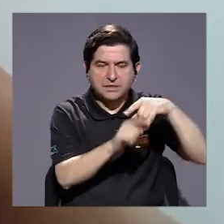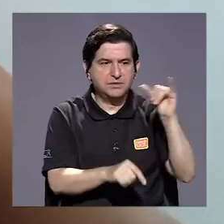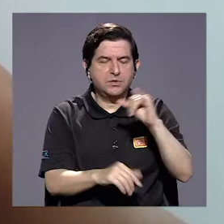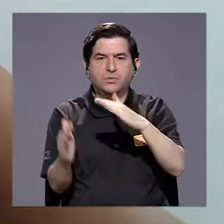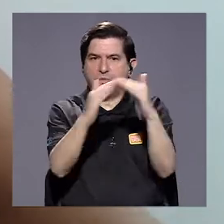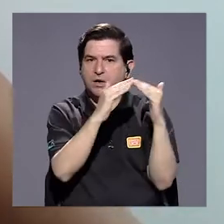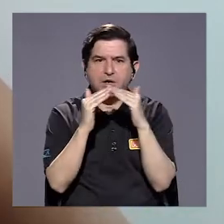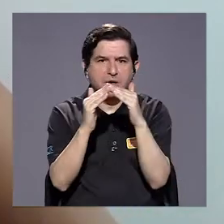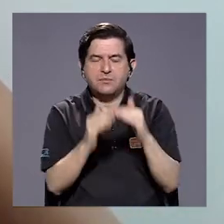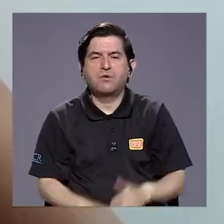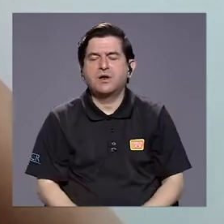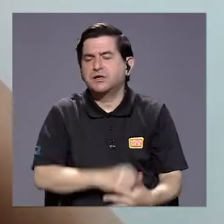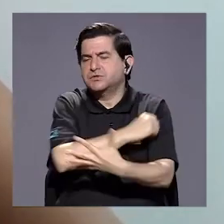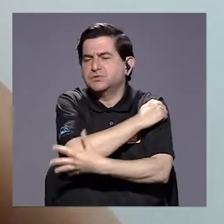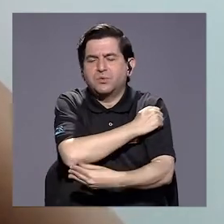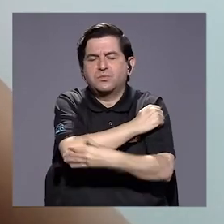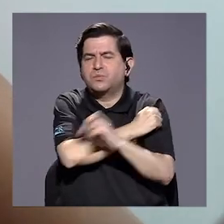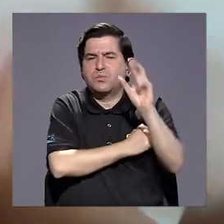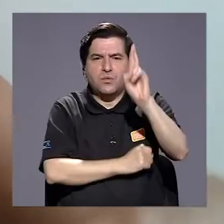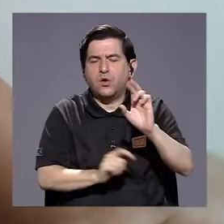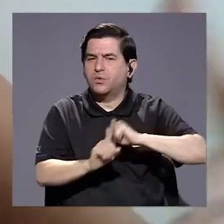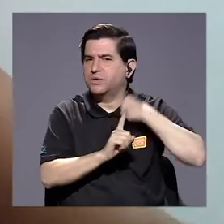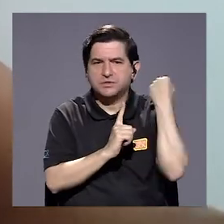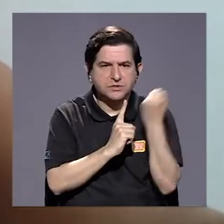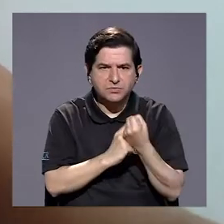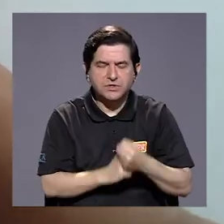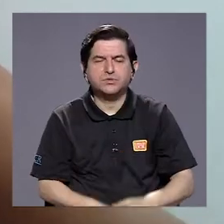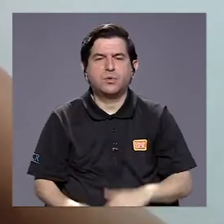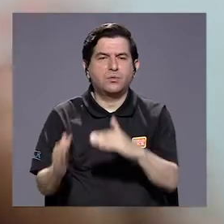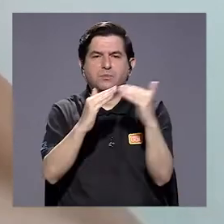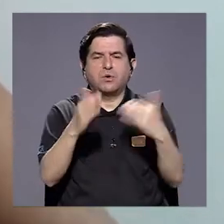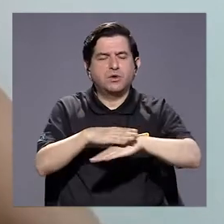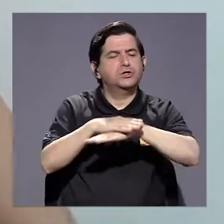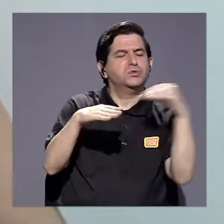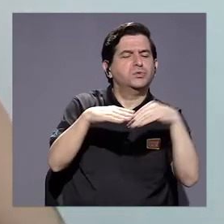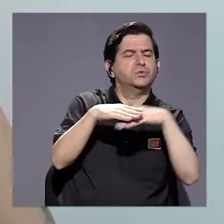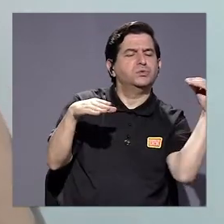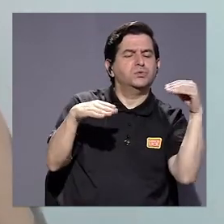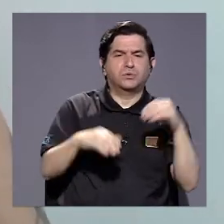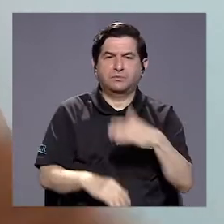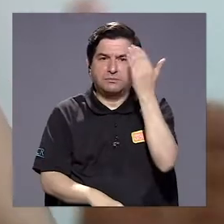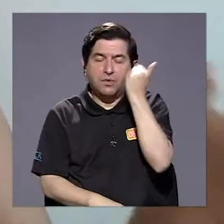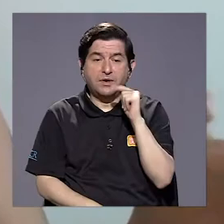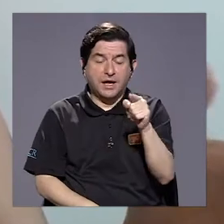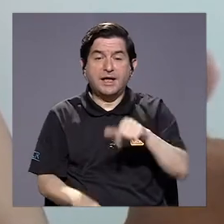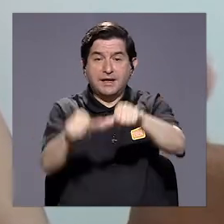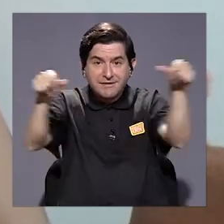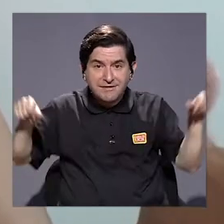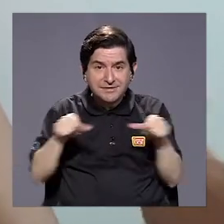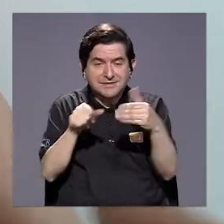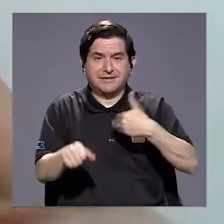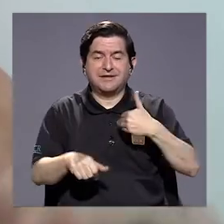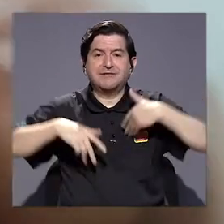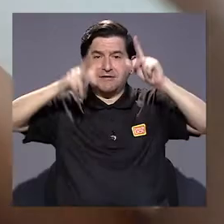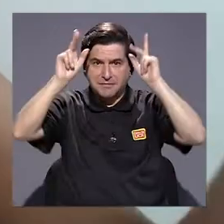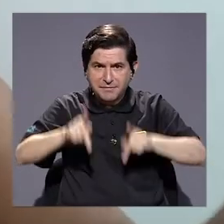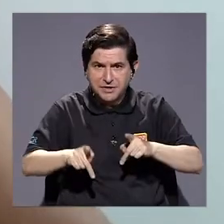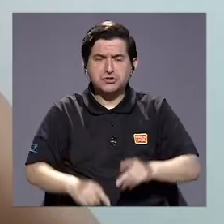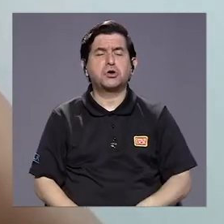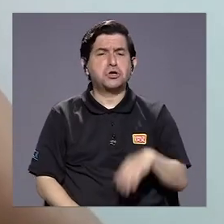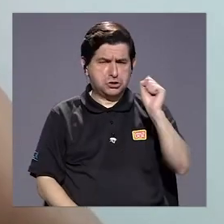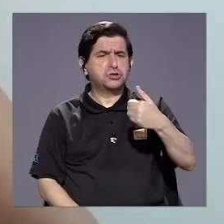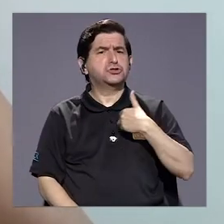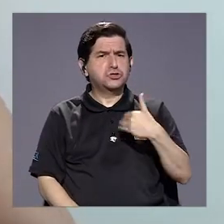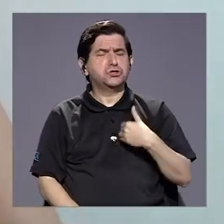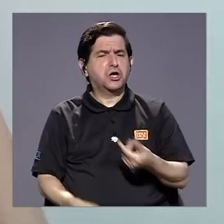población empobrecida en Costa Rica, de la población excluida. Porque dentro de ese ámbito tenemos personas con muchos